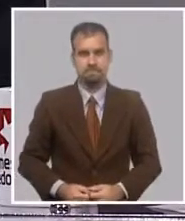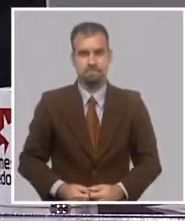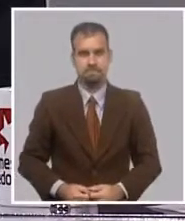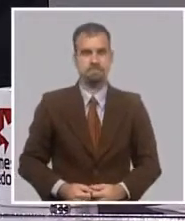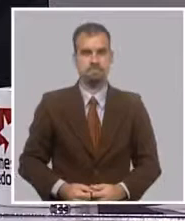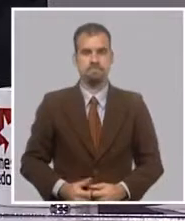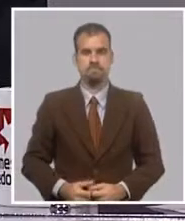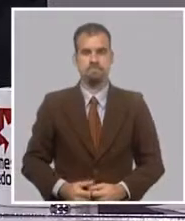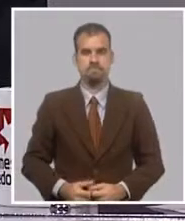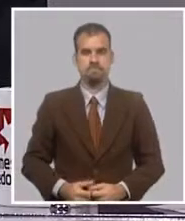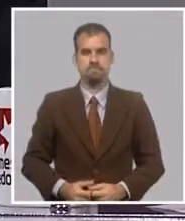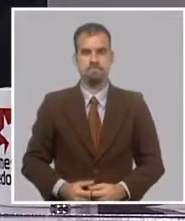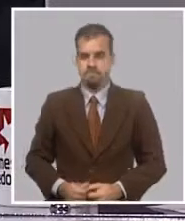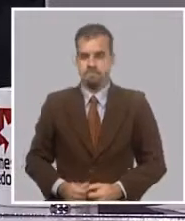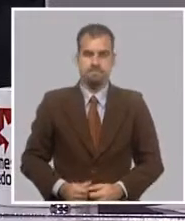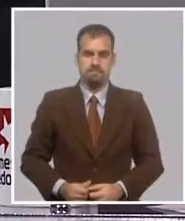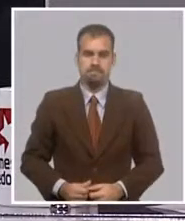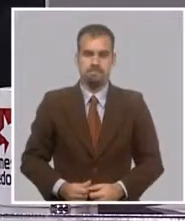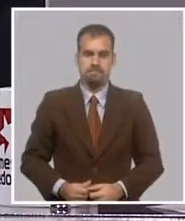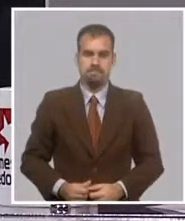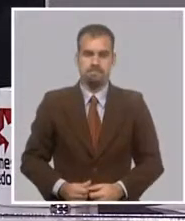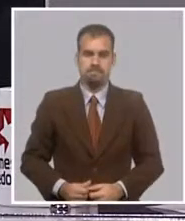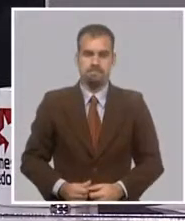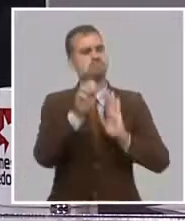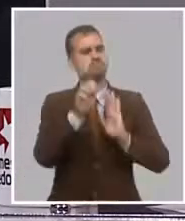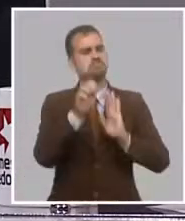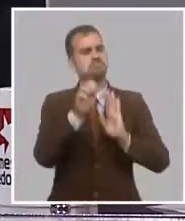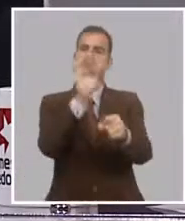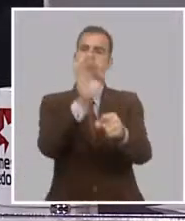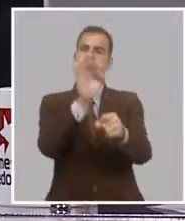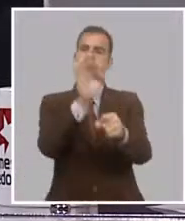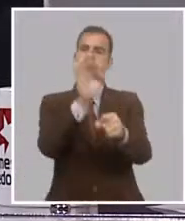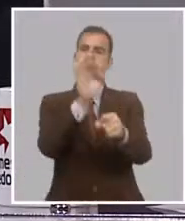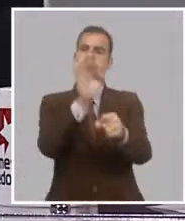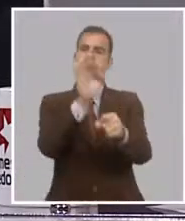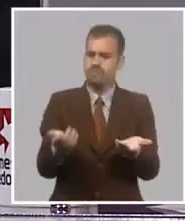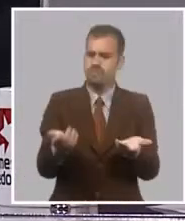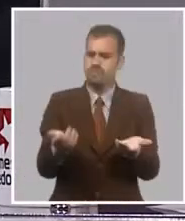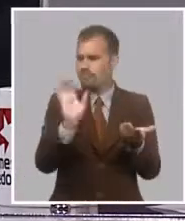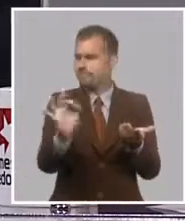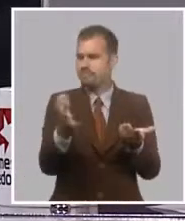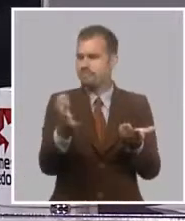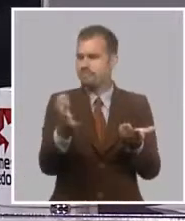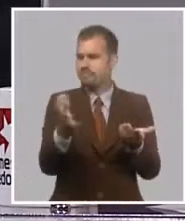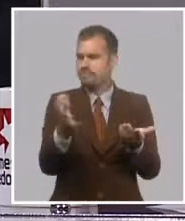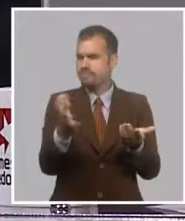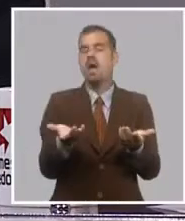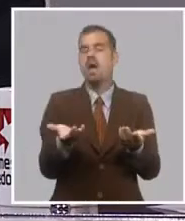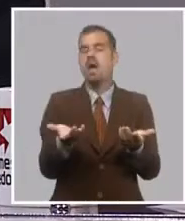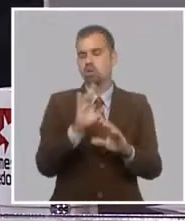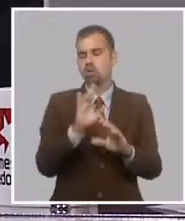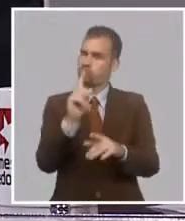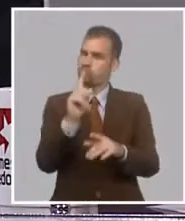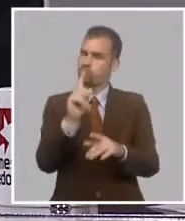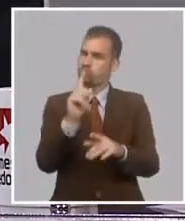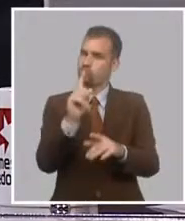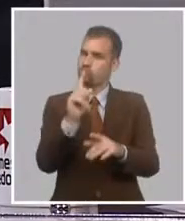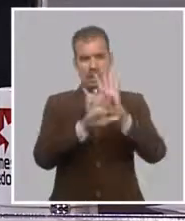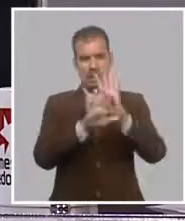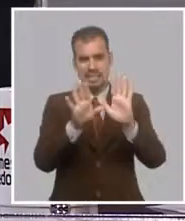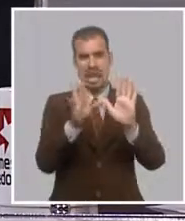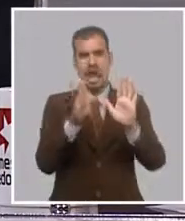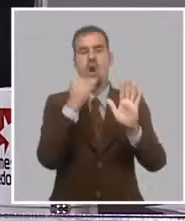Ahora, ¿qué medidas inmediatas? El banco tiene previsto aplicar varias medidas, incluso desde el punto de vista de